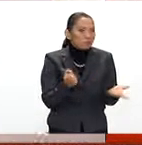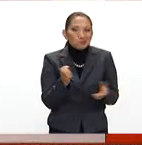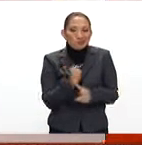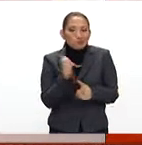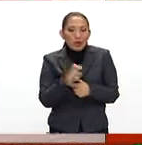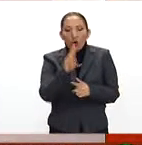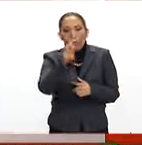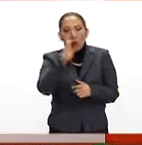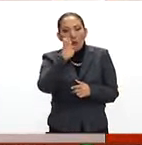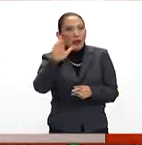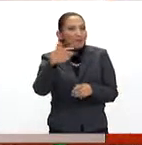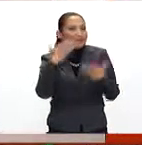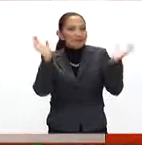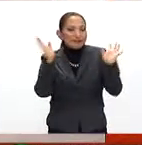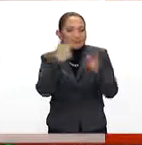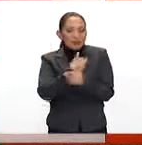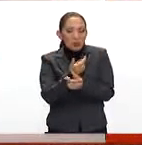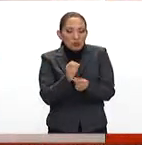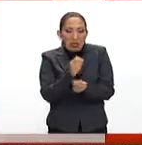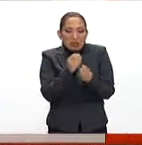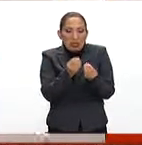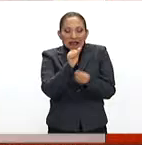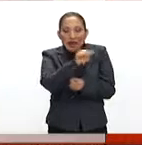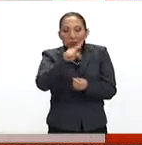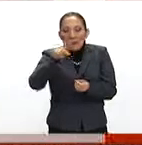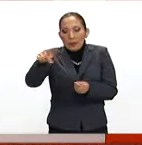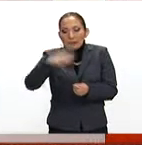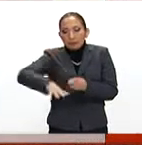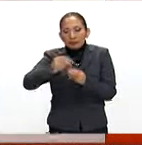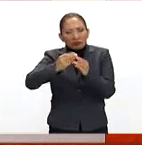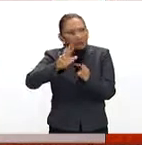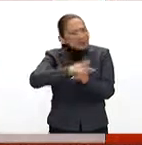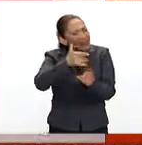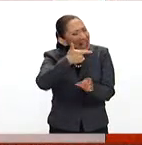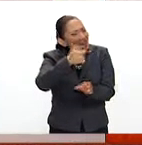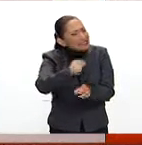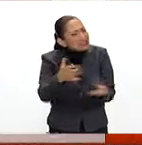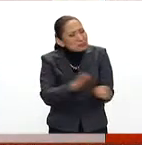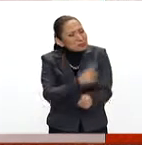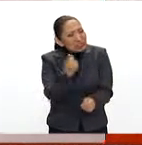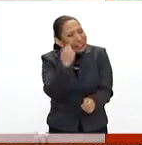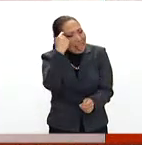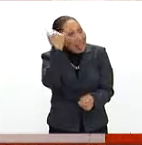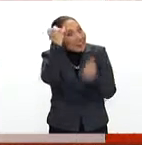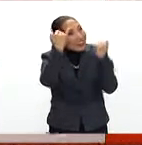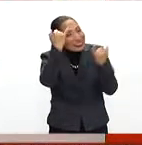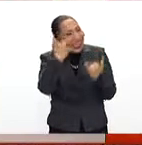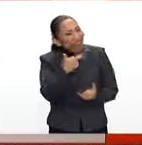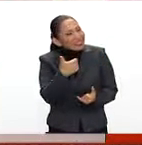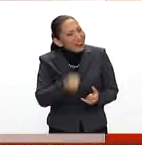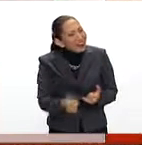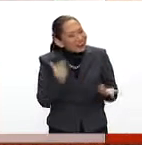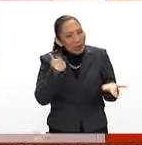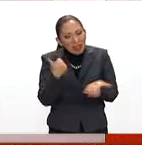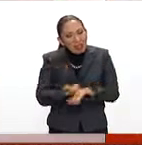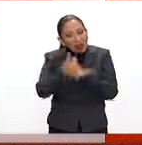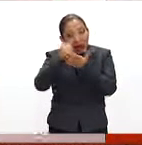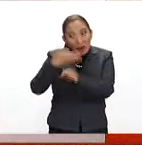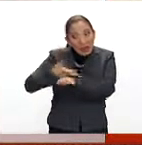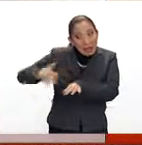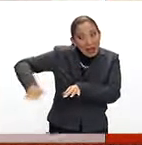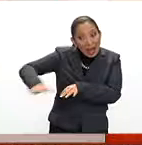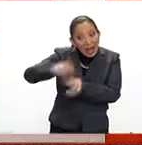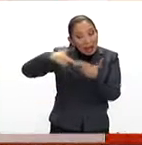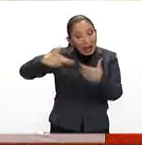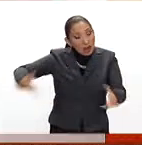preguntamos, ¿por qué Gas LP? Normalmente los emprendedores piensan... ¿Por qué Gas LP? Sí, Gas LP, ¿por qué trabajar con Gas LP? Normalmente los emprendedores